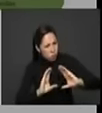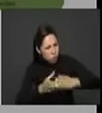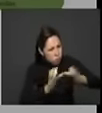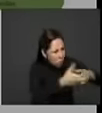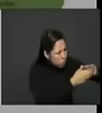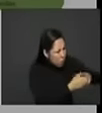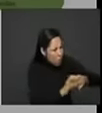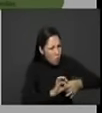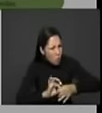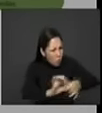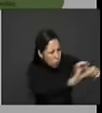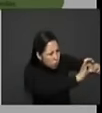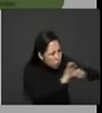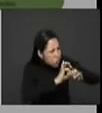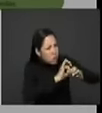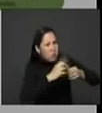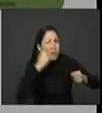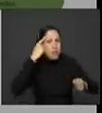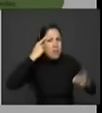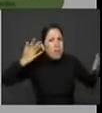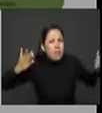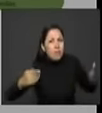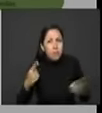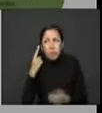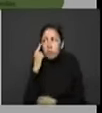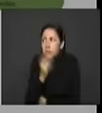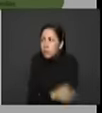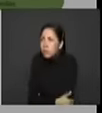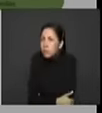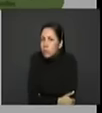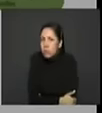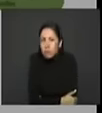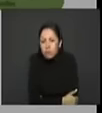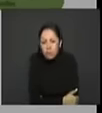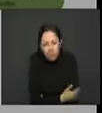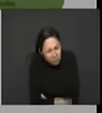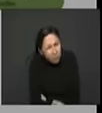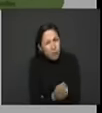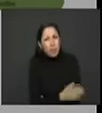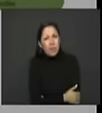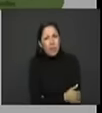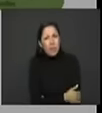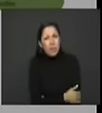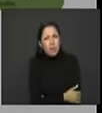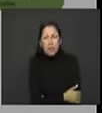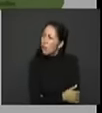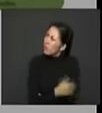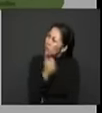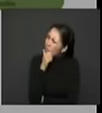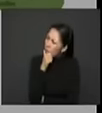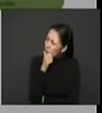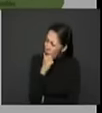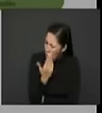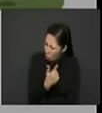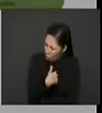en que reconstruyan su memoria, qué les pasó y por qué les pasó y cómo pueden salir de allí.